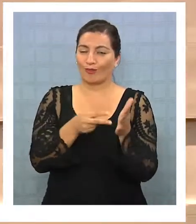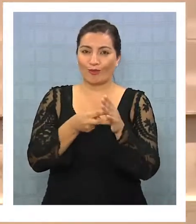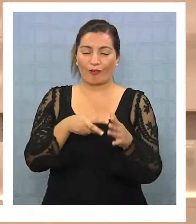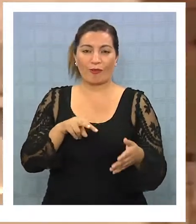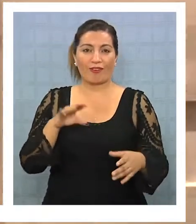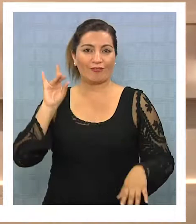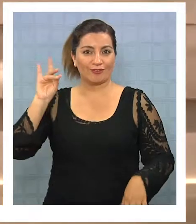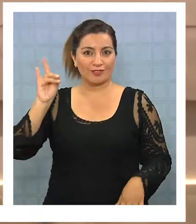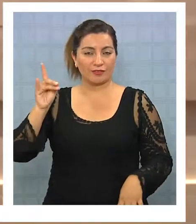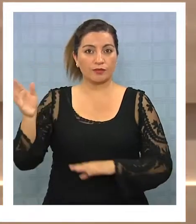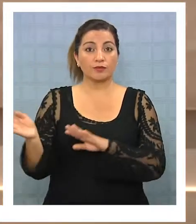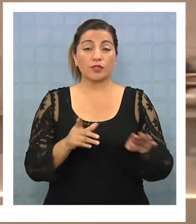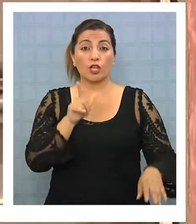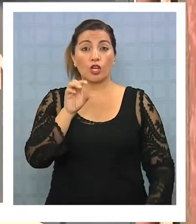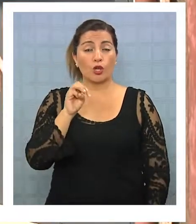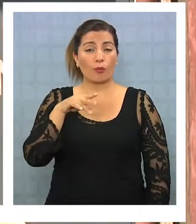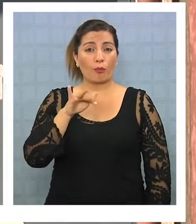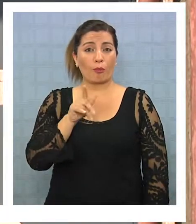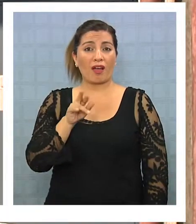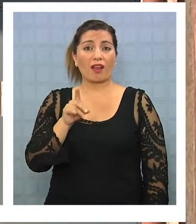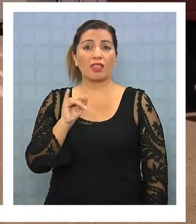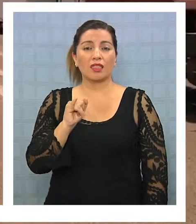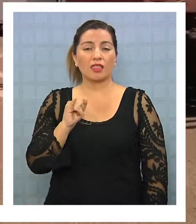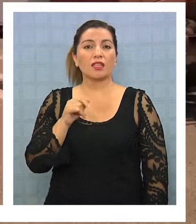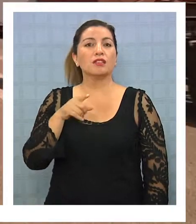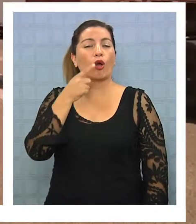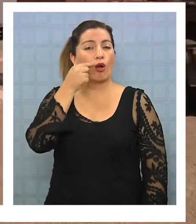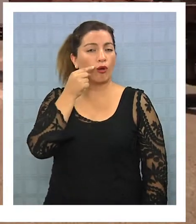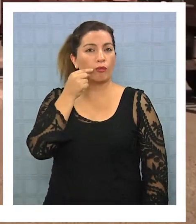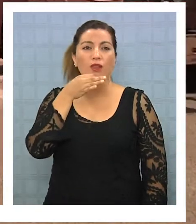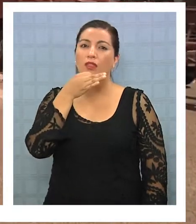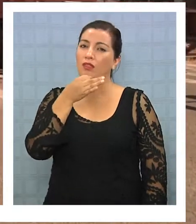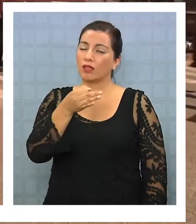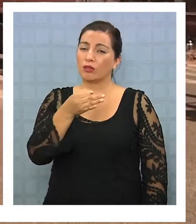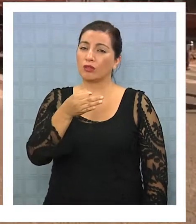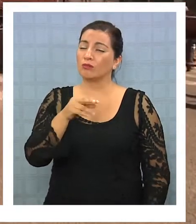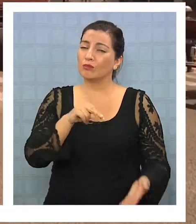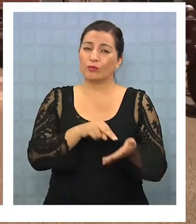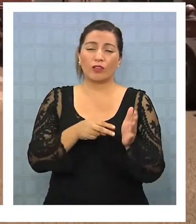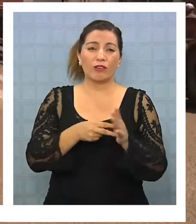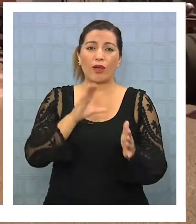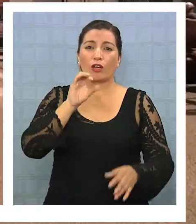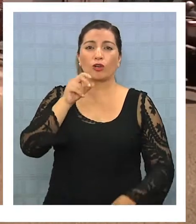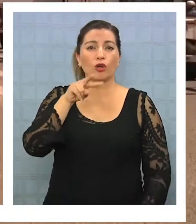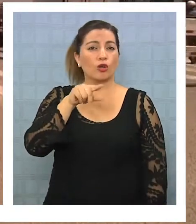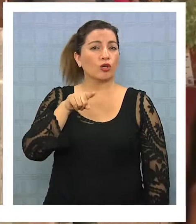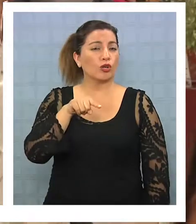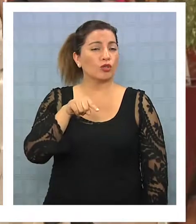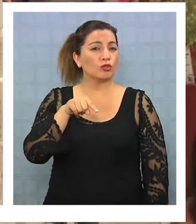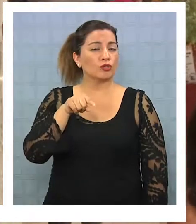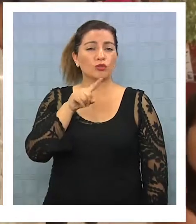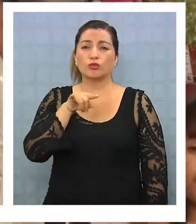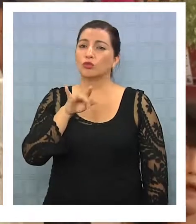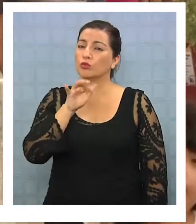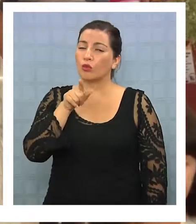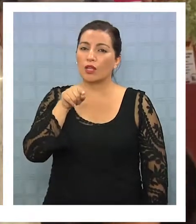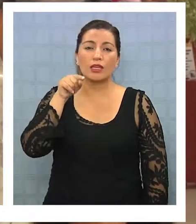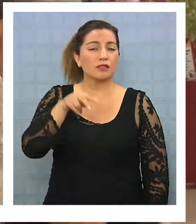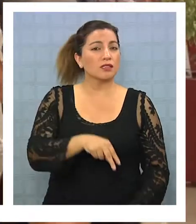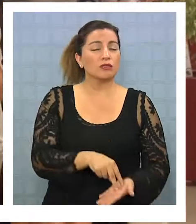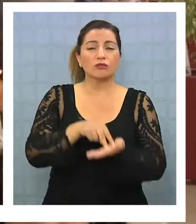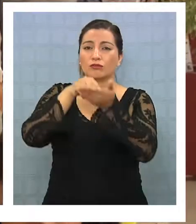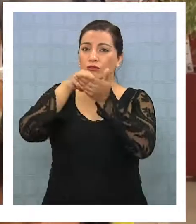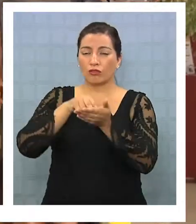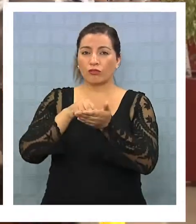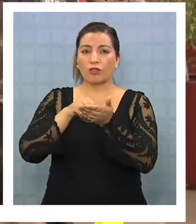Lombardi, además, se mostró dolido por las palabras del ex-cónsul de Bolivia, Niquique, Raúl Ruiz Roca, quien señaló que Sofri ampara